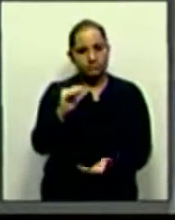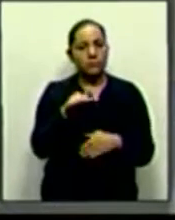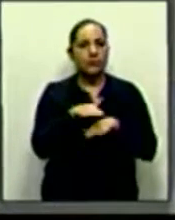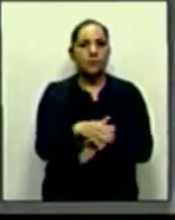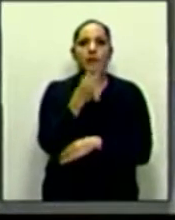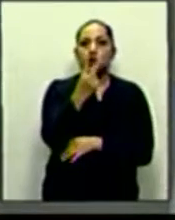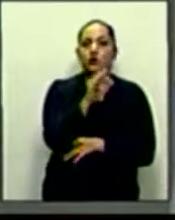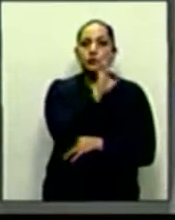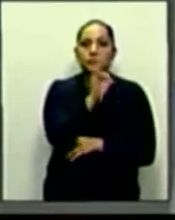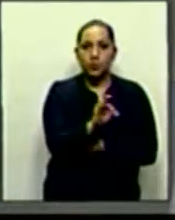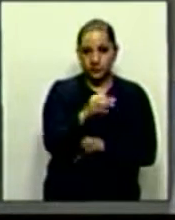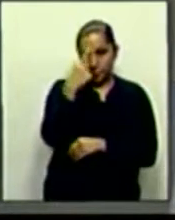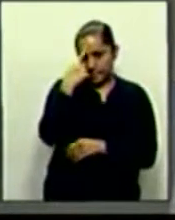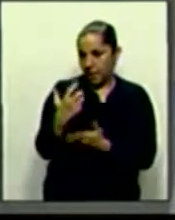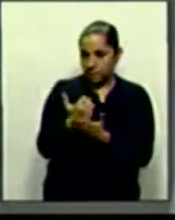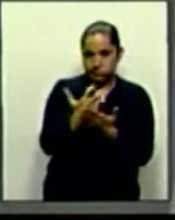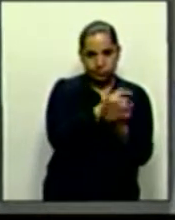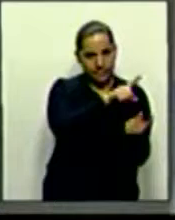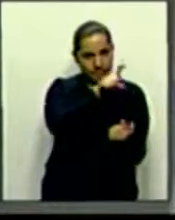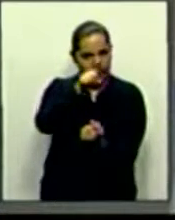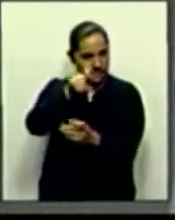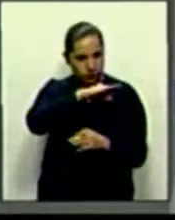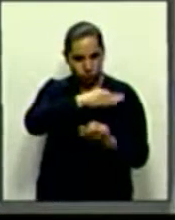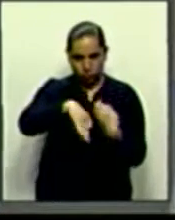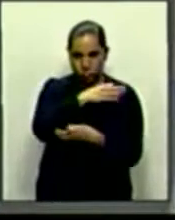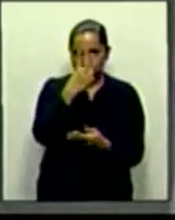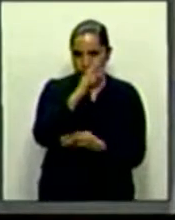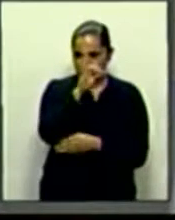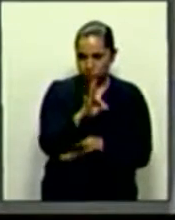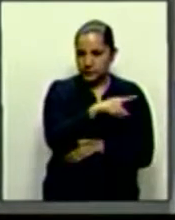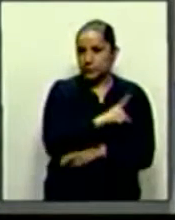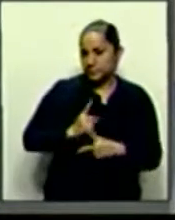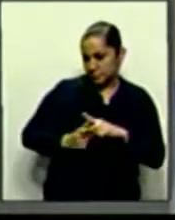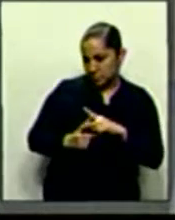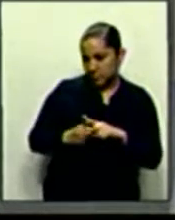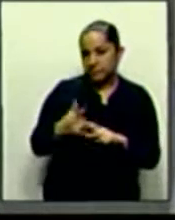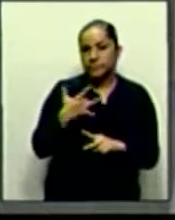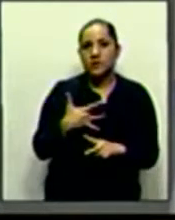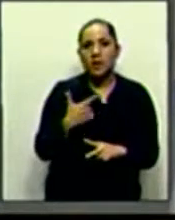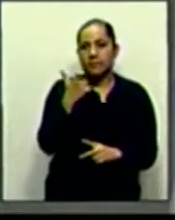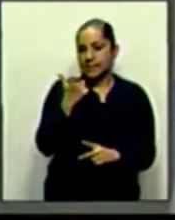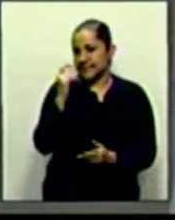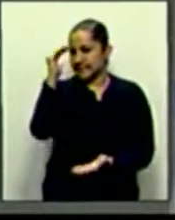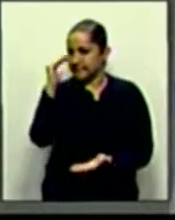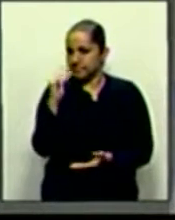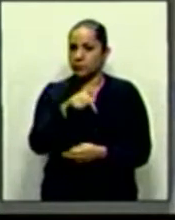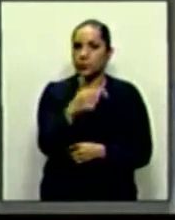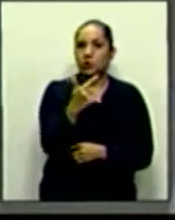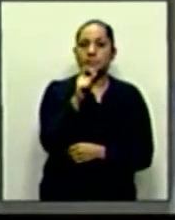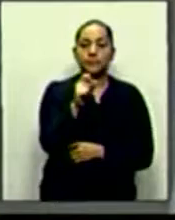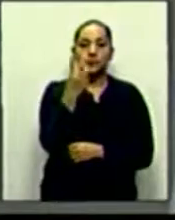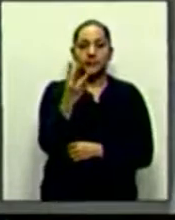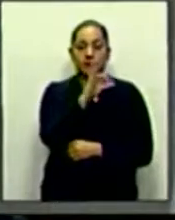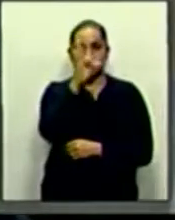casi 2% de los ingresos. En términos del presupuesto, proponen una reducción nominal de 12.3